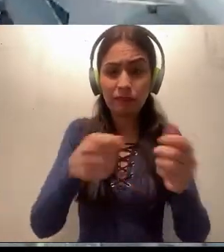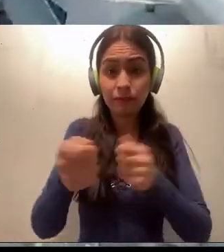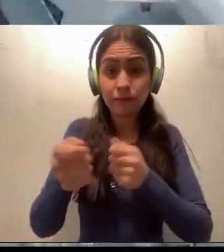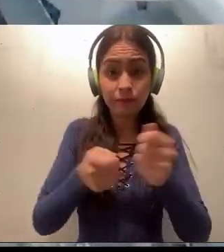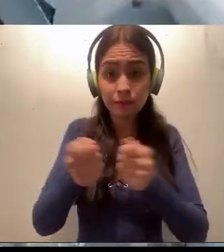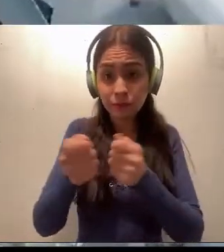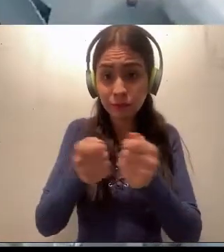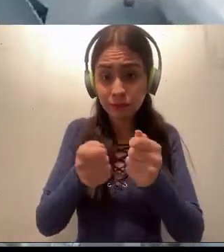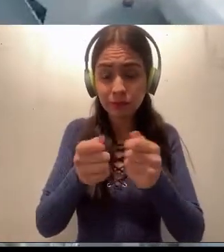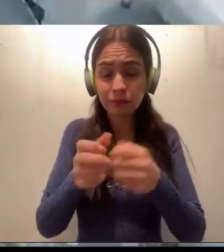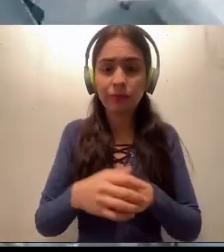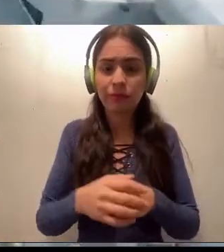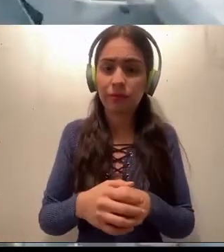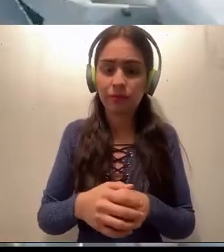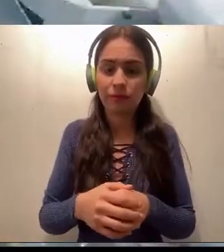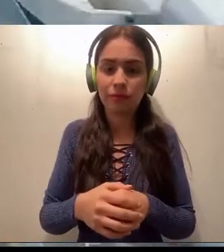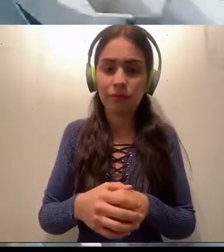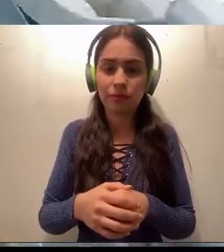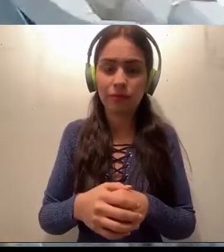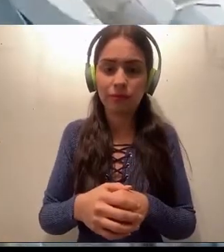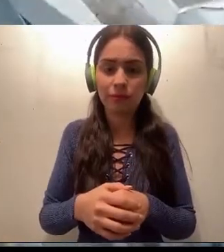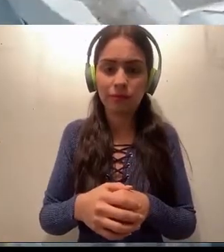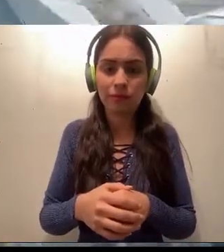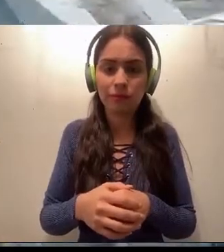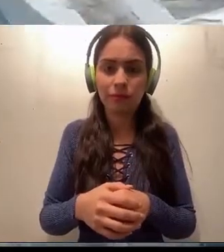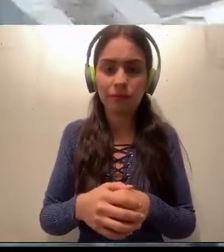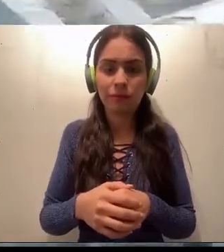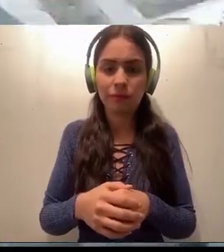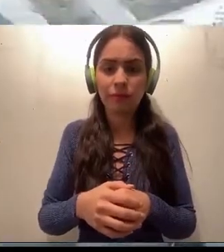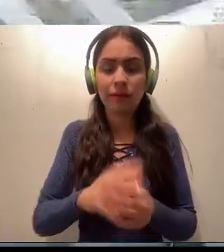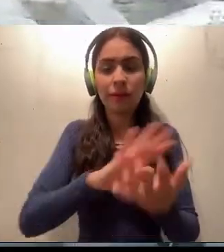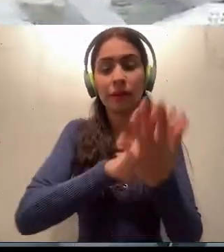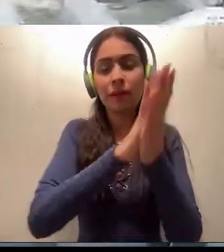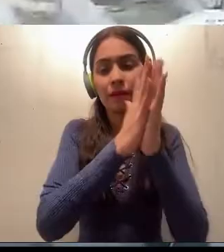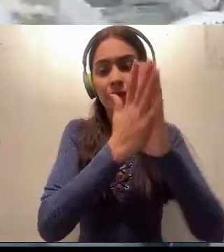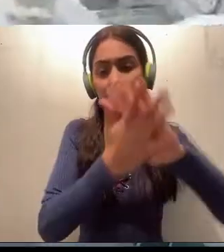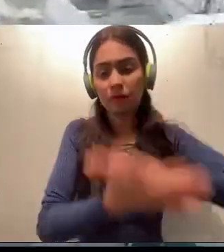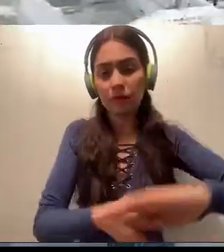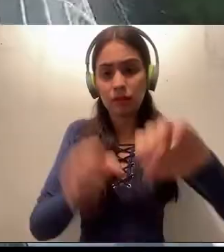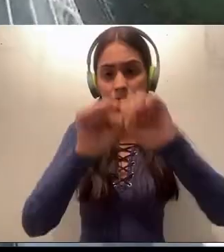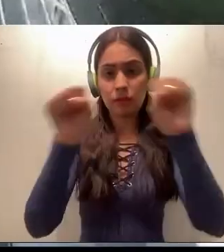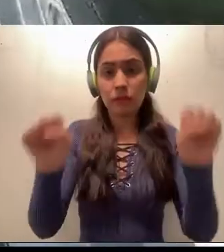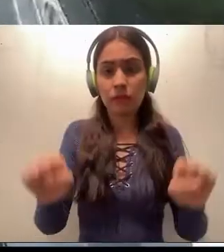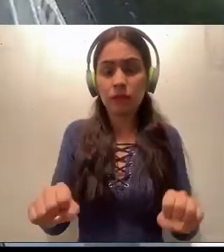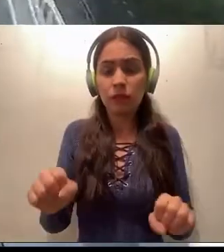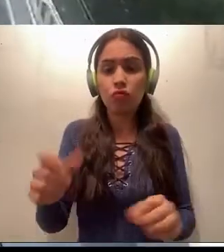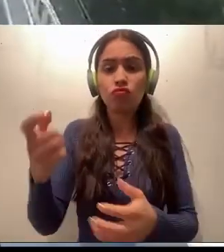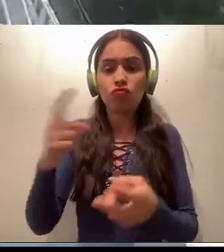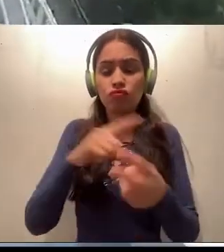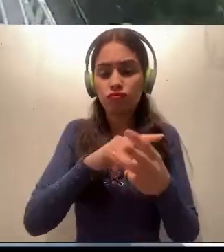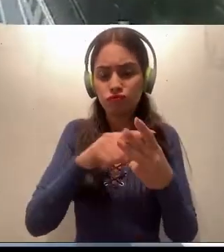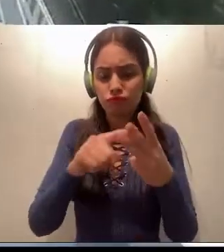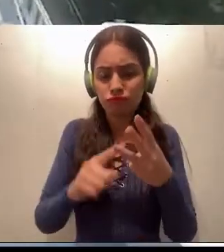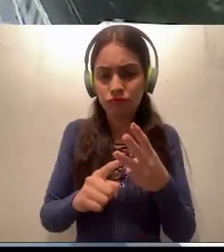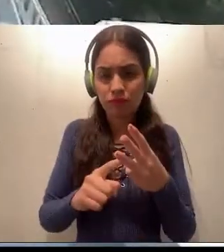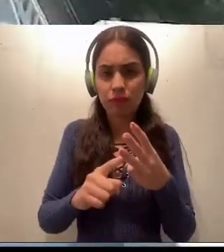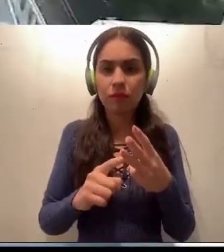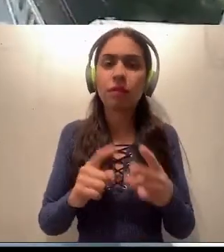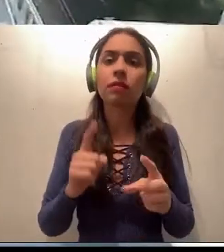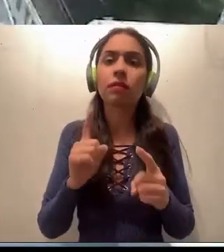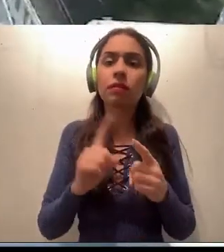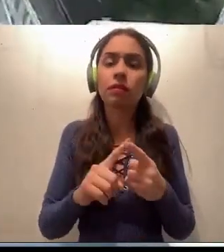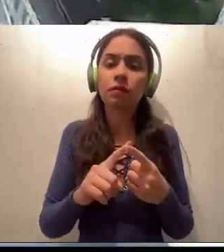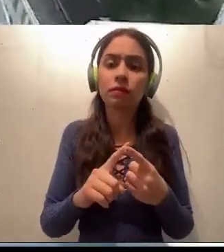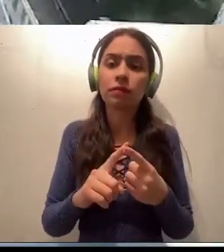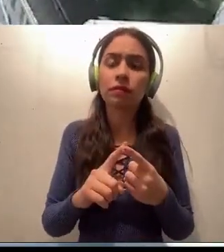modernización del sistema de recaudo tiene tres componentes. La primera de ellas es precisamente la renovación de todo el